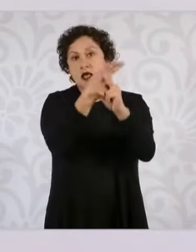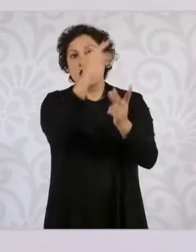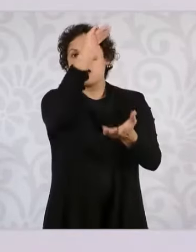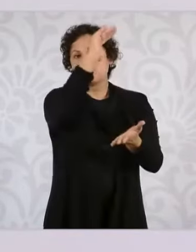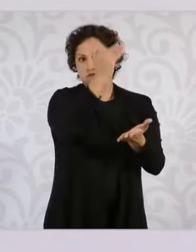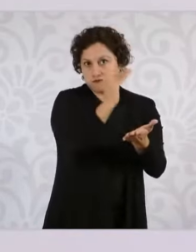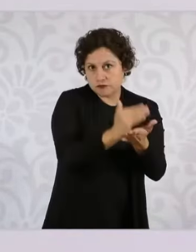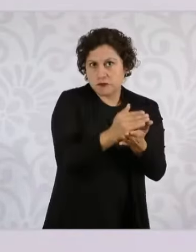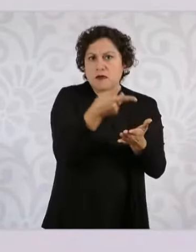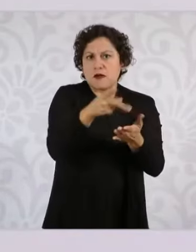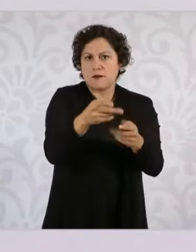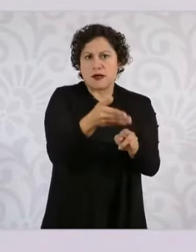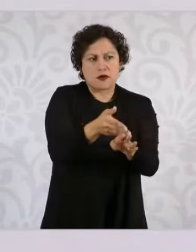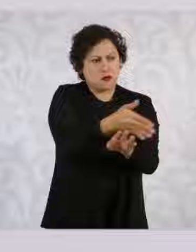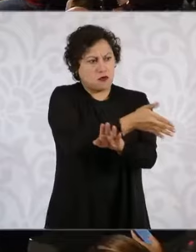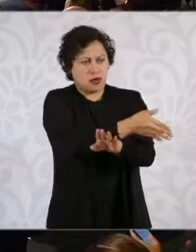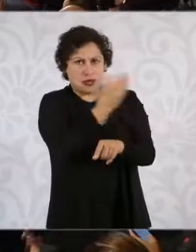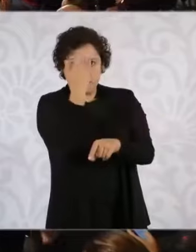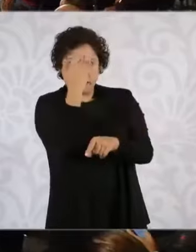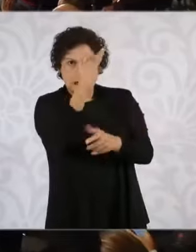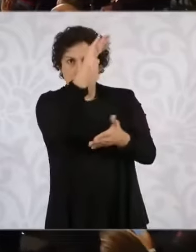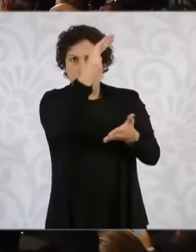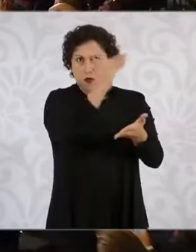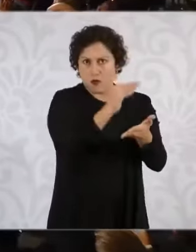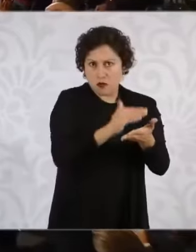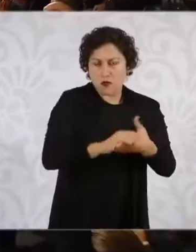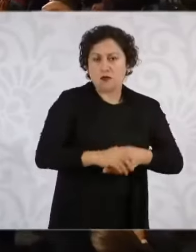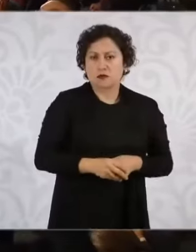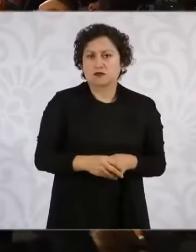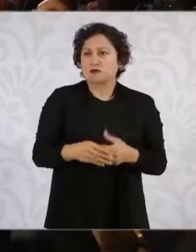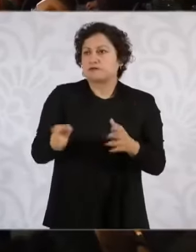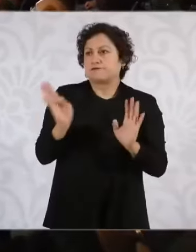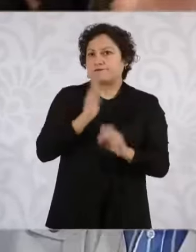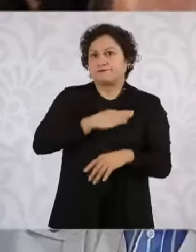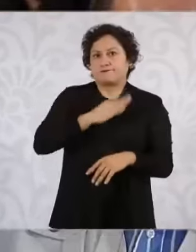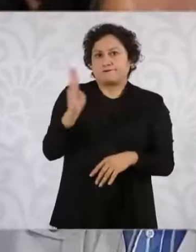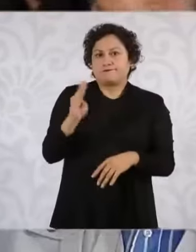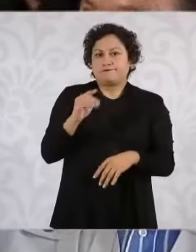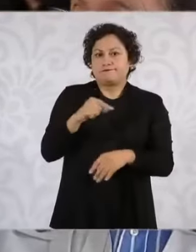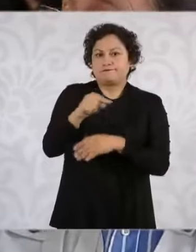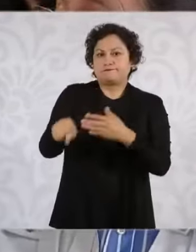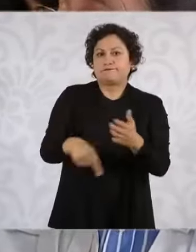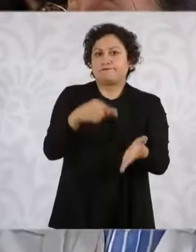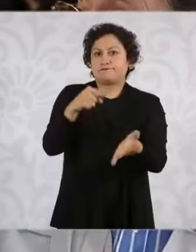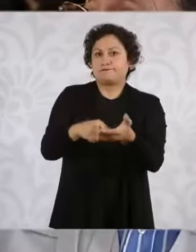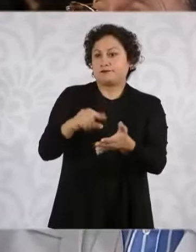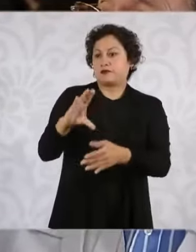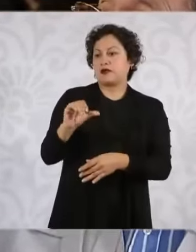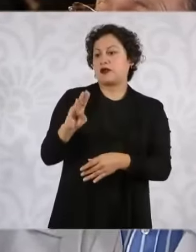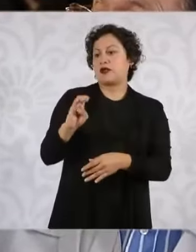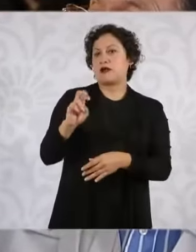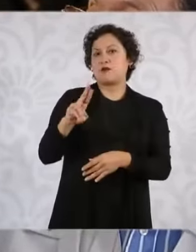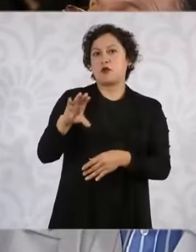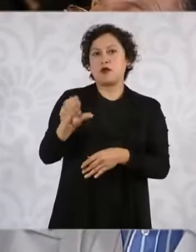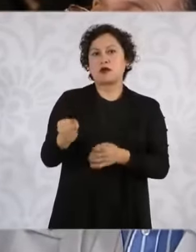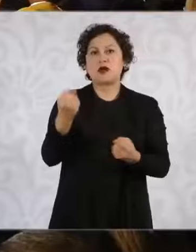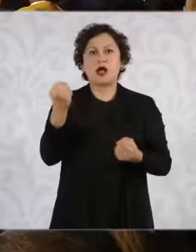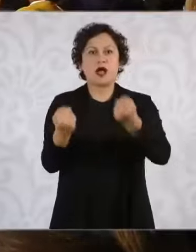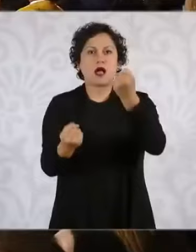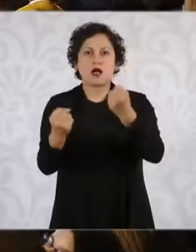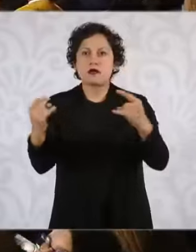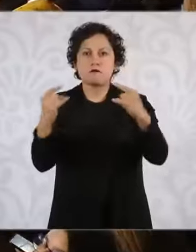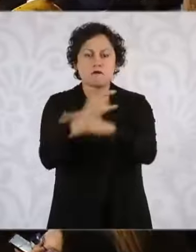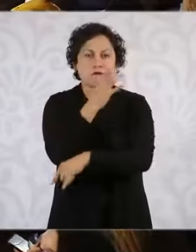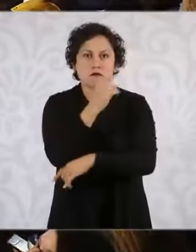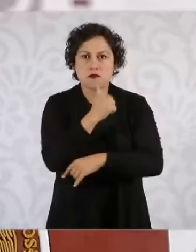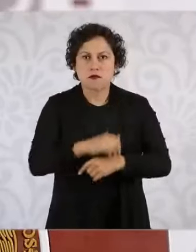disminución. Hay un trabajo muy importante del gobernador. Bueno, no se puede transitar por Caborca. No digo que todo esté